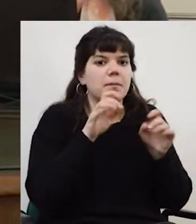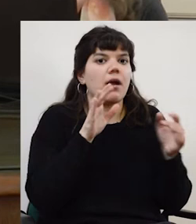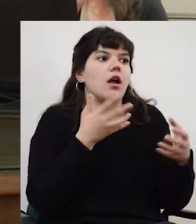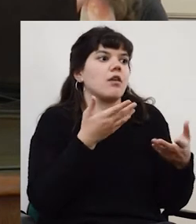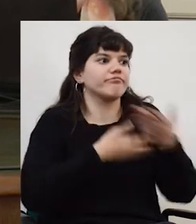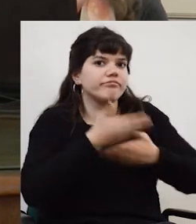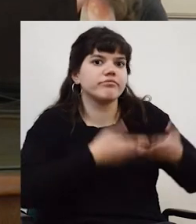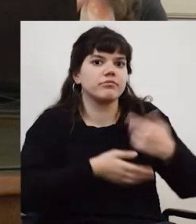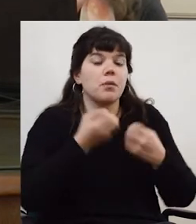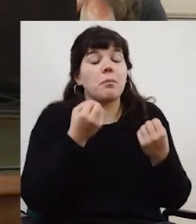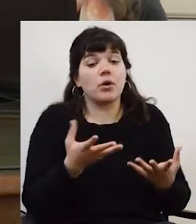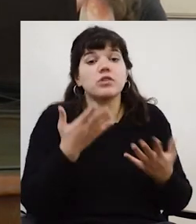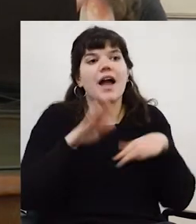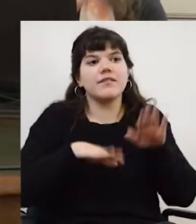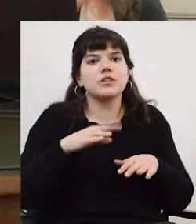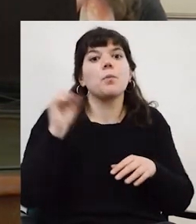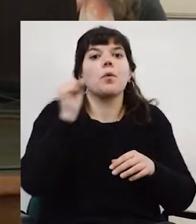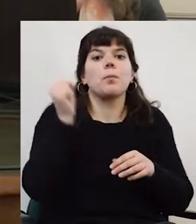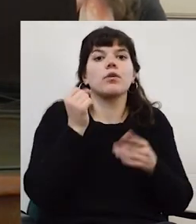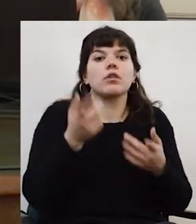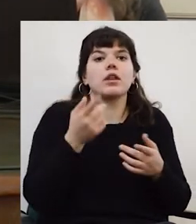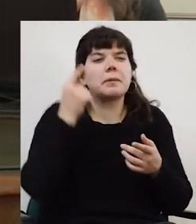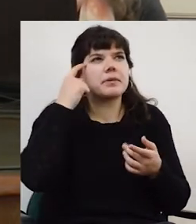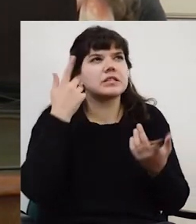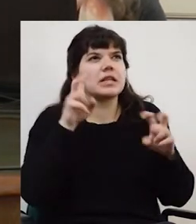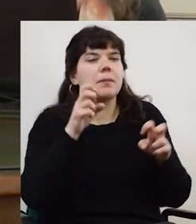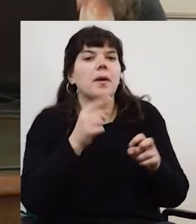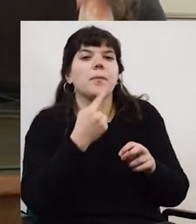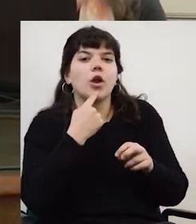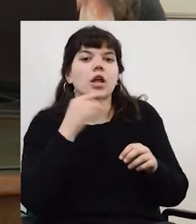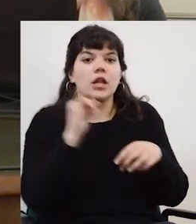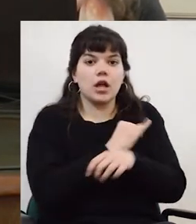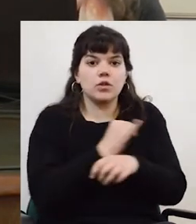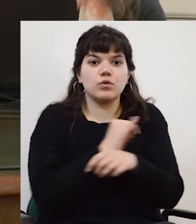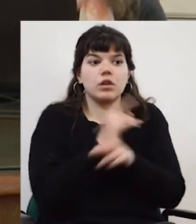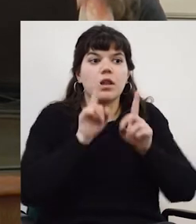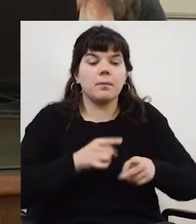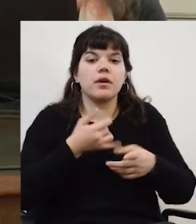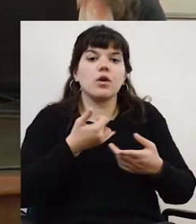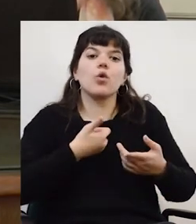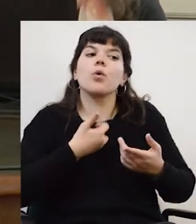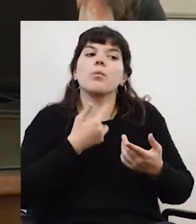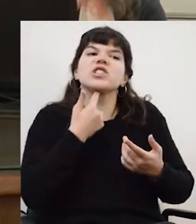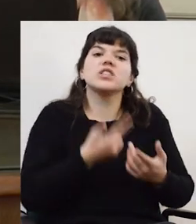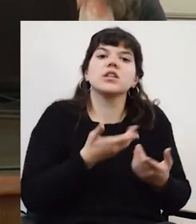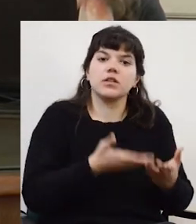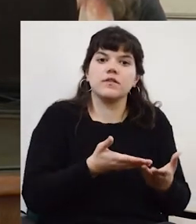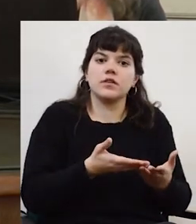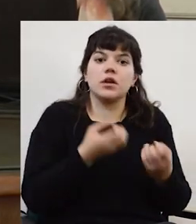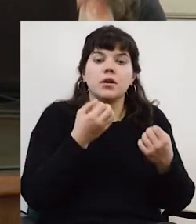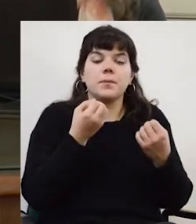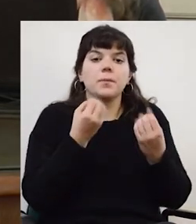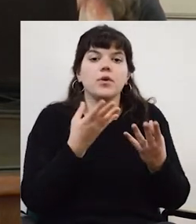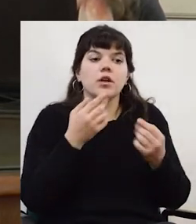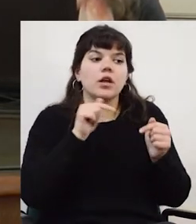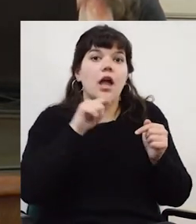tan importante tratar de pensar en las políticas institucionales y en la manera de usarlas bien, porque en